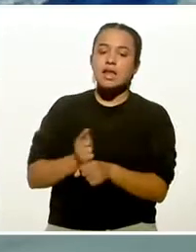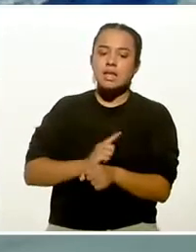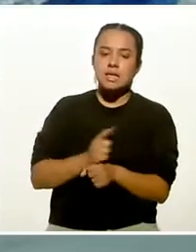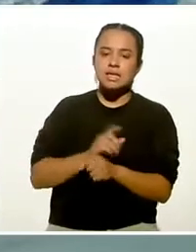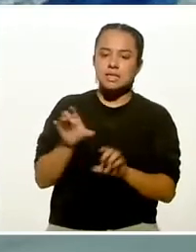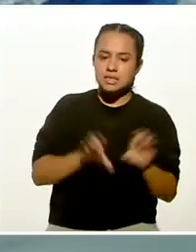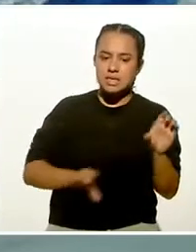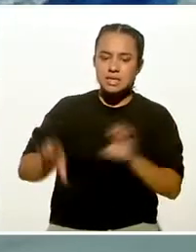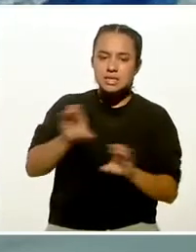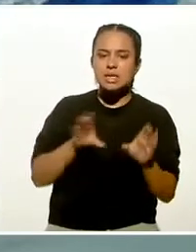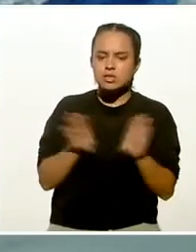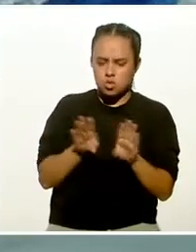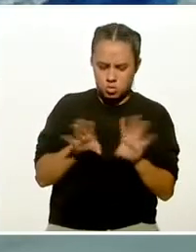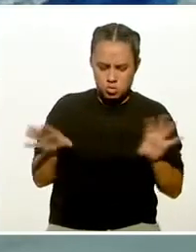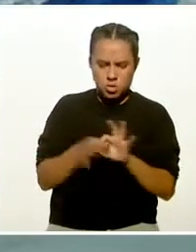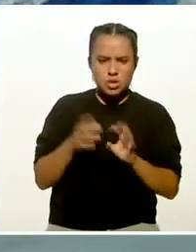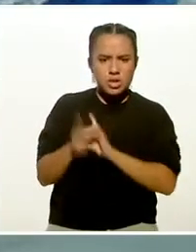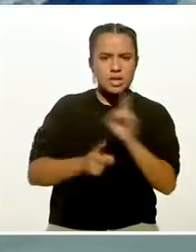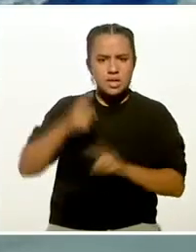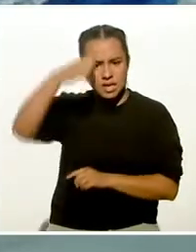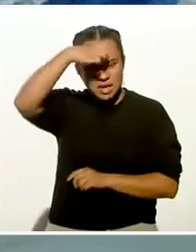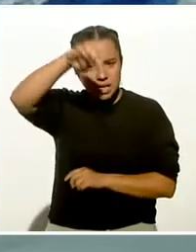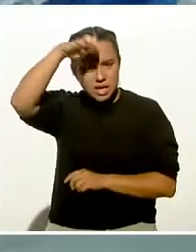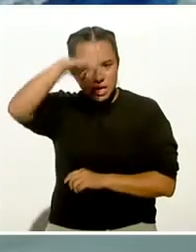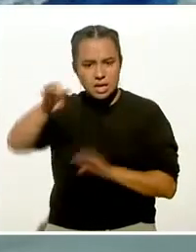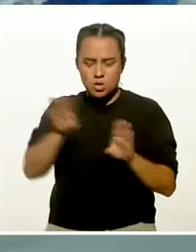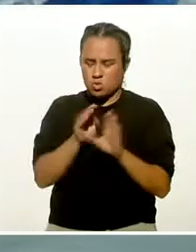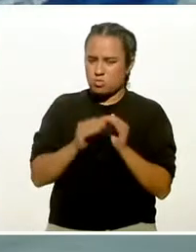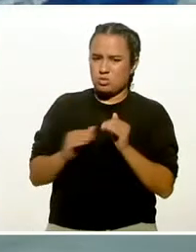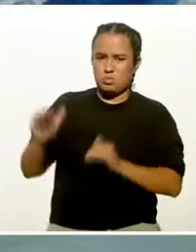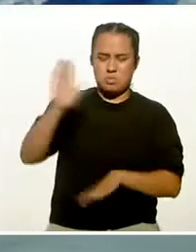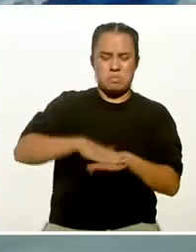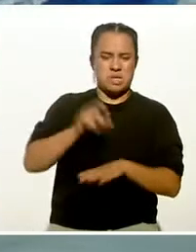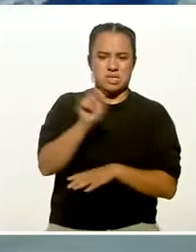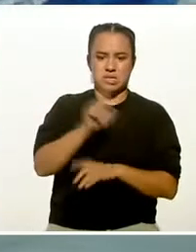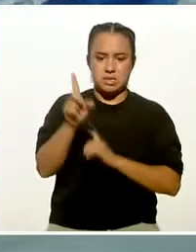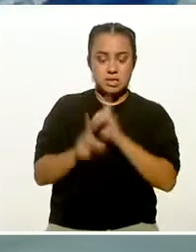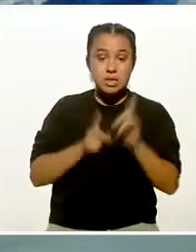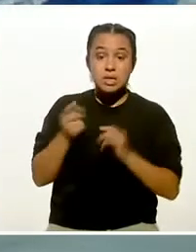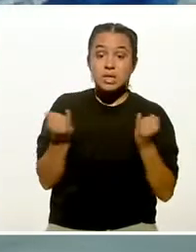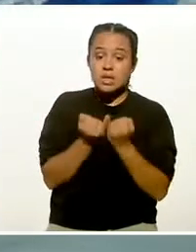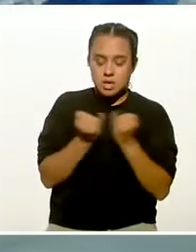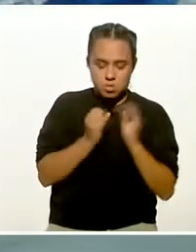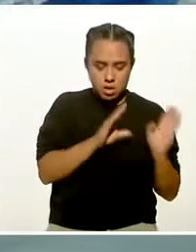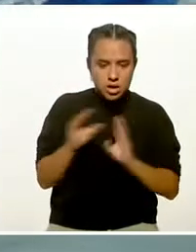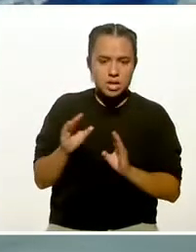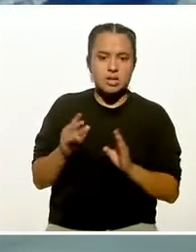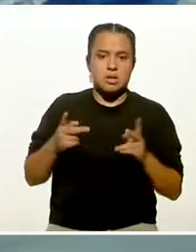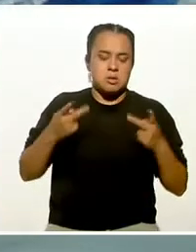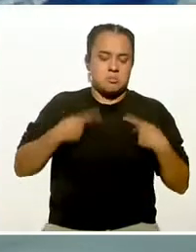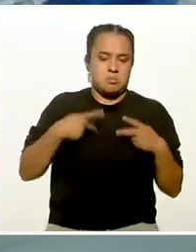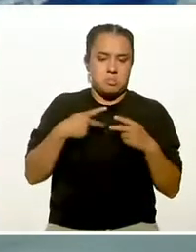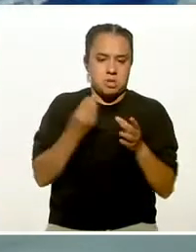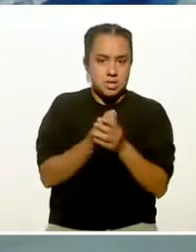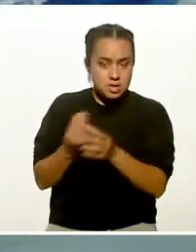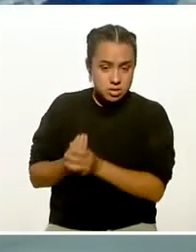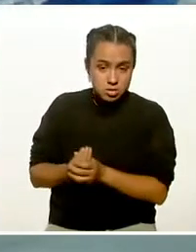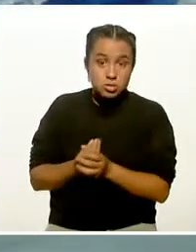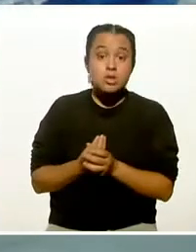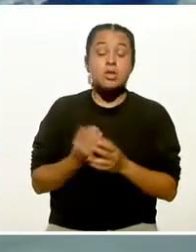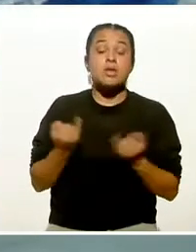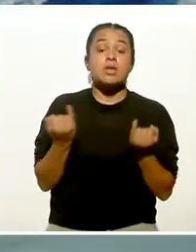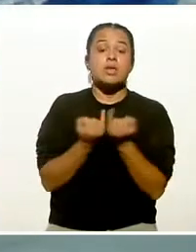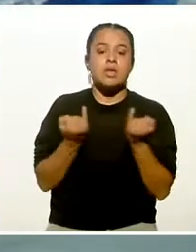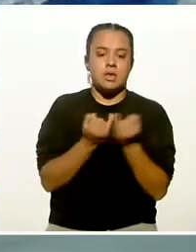ciencias aplicadas al deporte con experiencia en deporte de alto rendimiento, así como entrenamiento personalizado e iniciación deportiva y